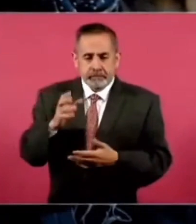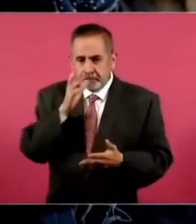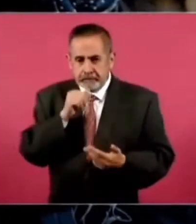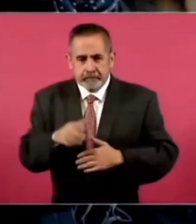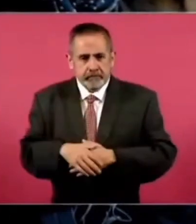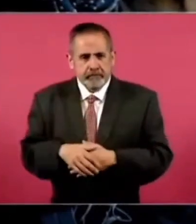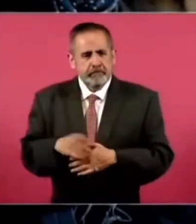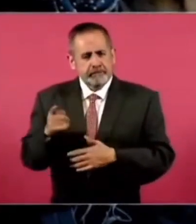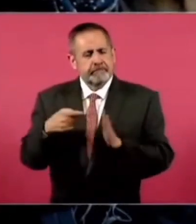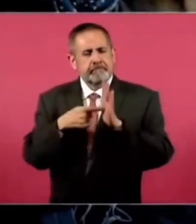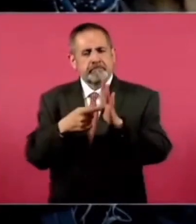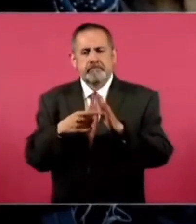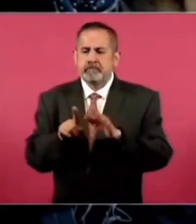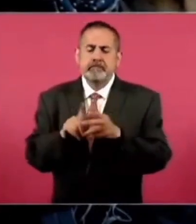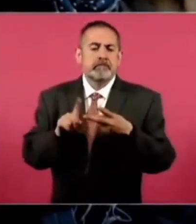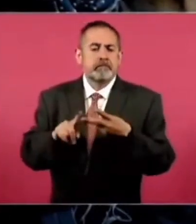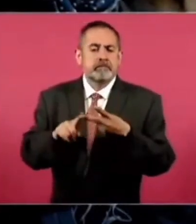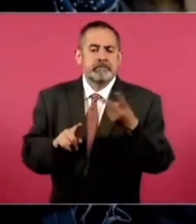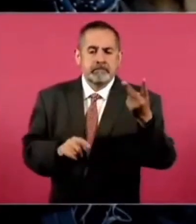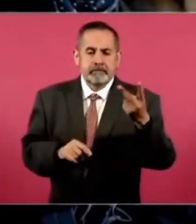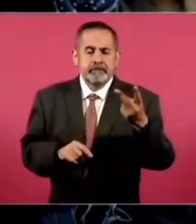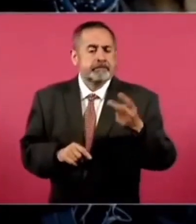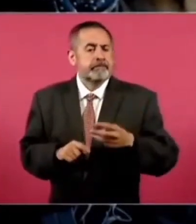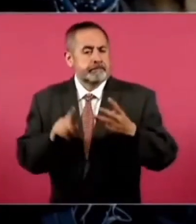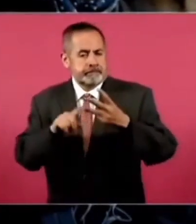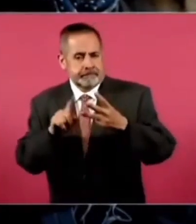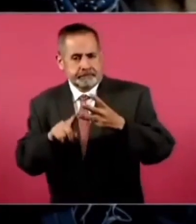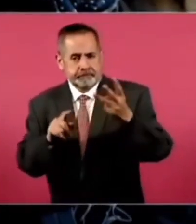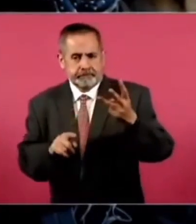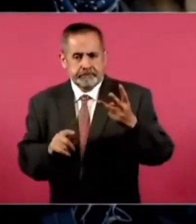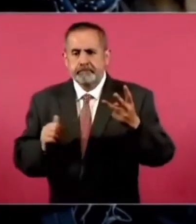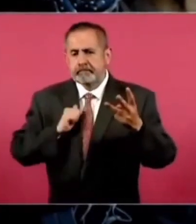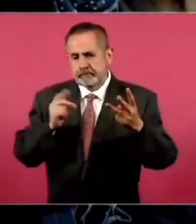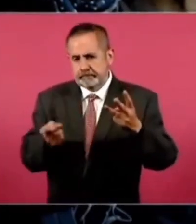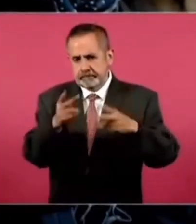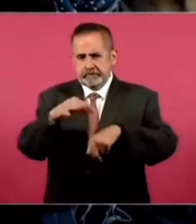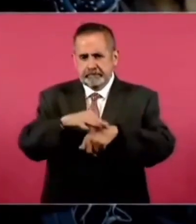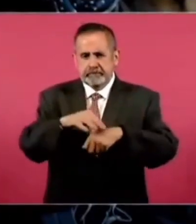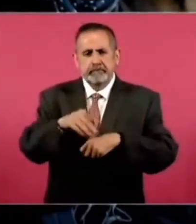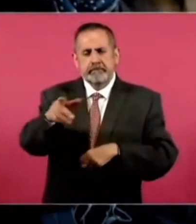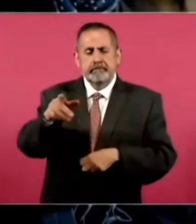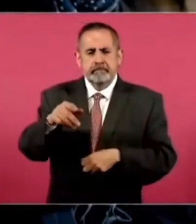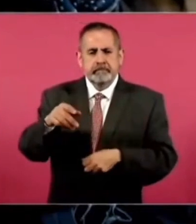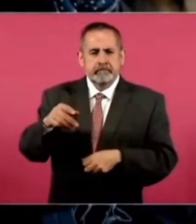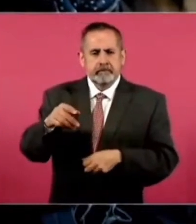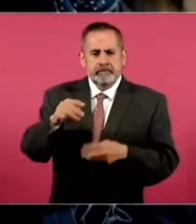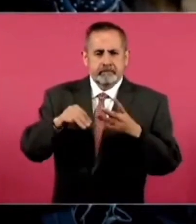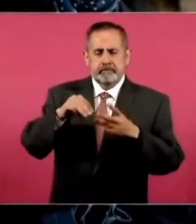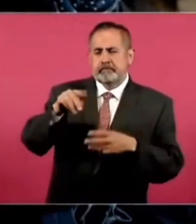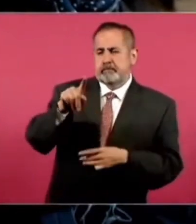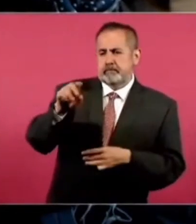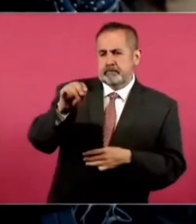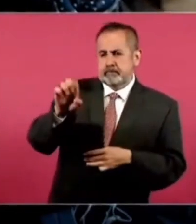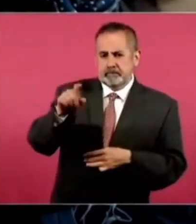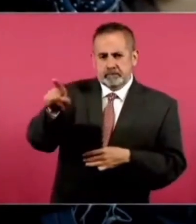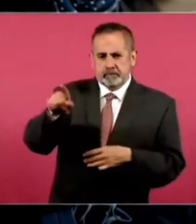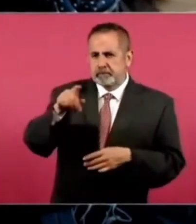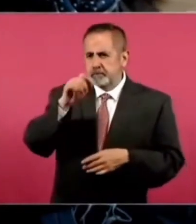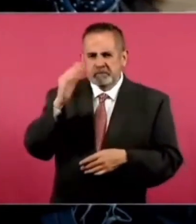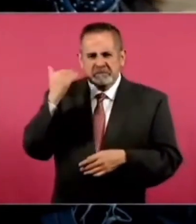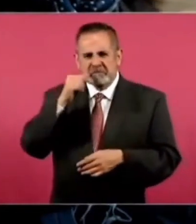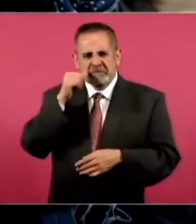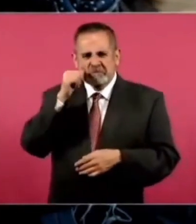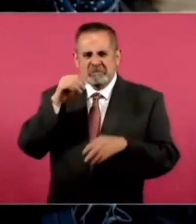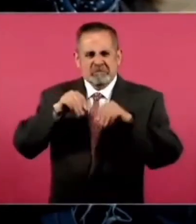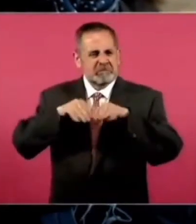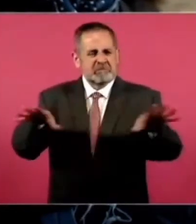Son esos dos puntos. Y el tercero es preguntarle, aprovechando temas médicos, al maestro Zoe, si vio por ahí una nota que se publicó